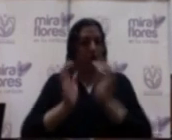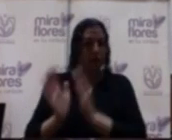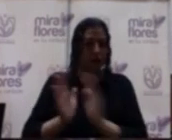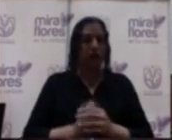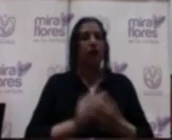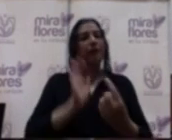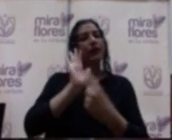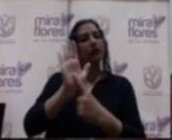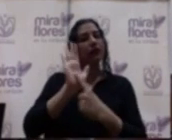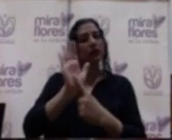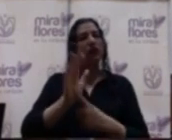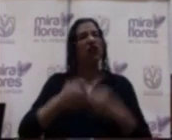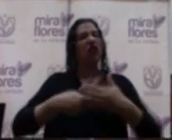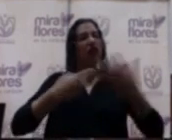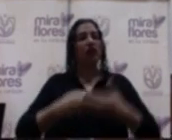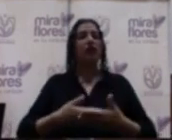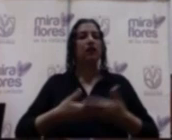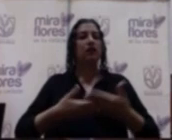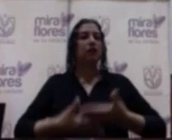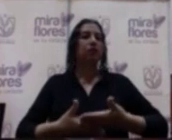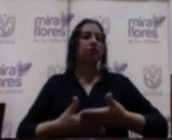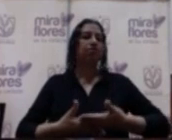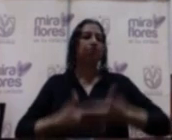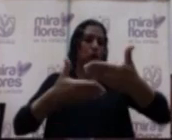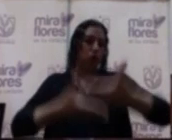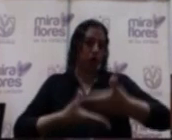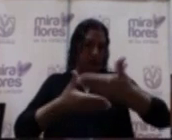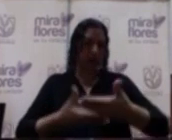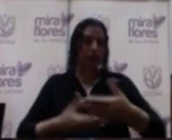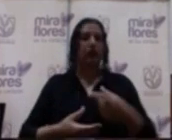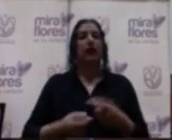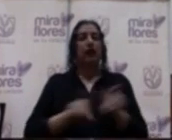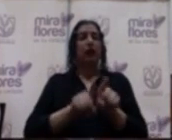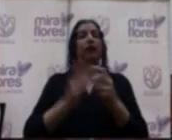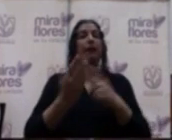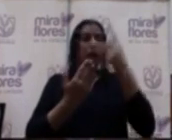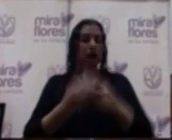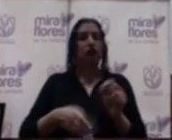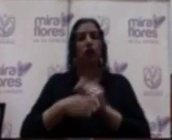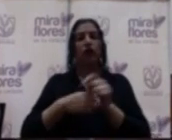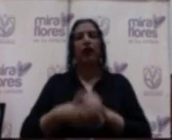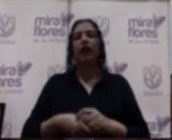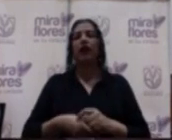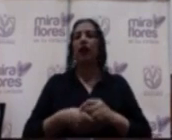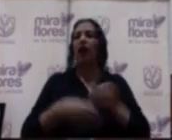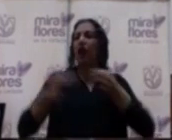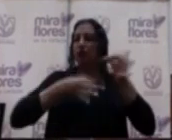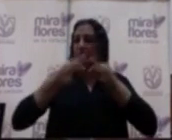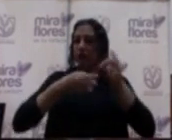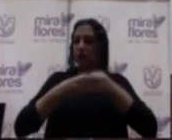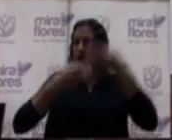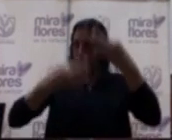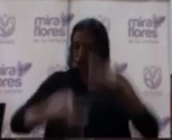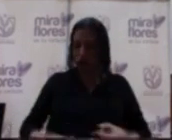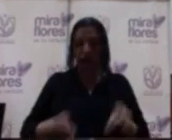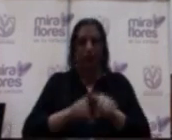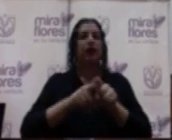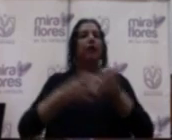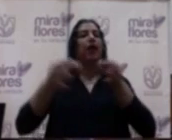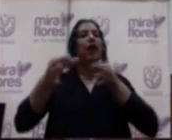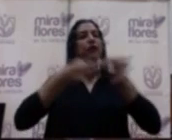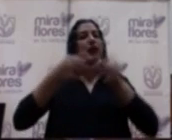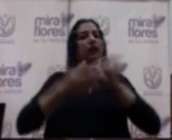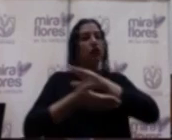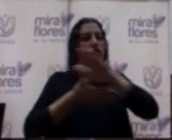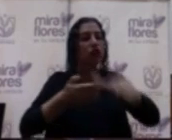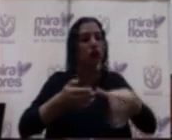presentación de propuestas de proyectos, taller de rendición de cuentas y la presentación de la evaluación técnica